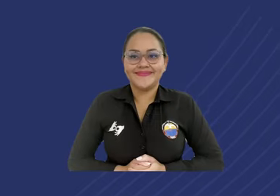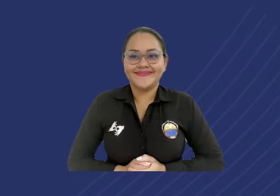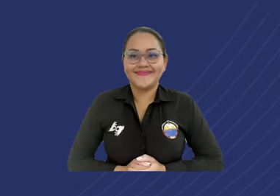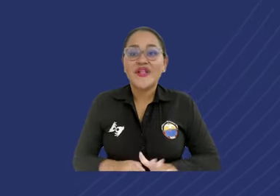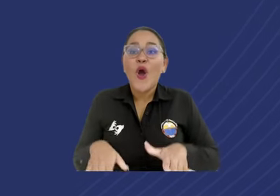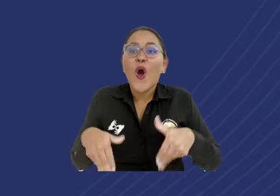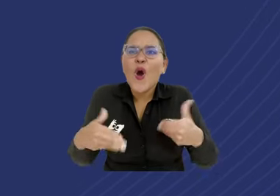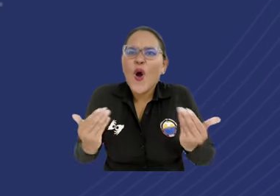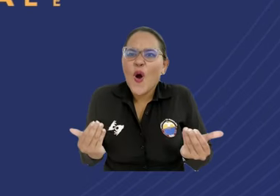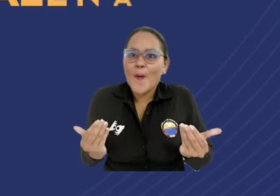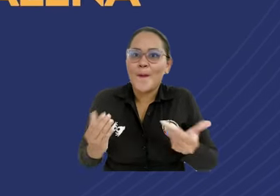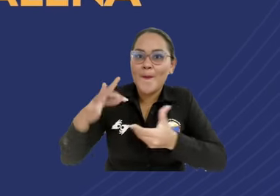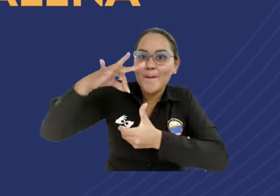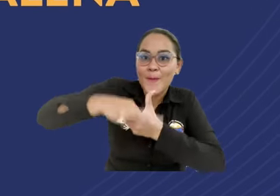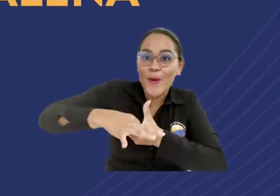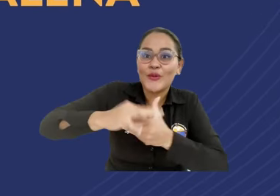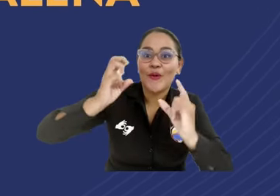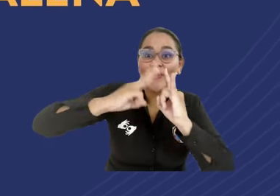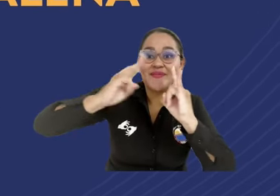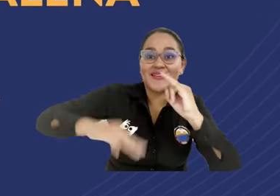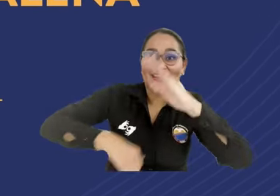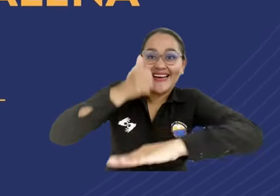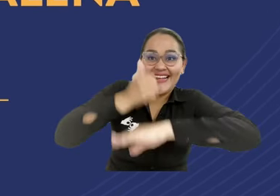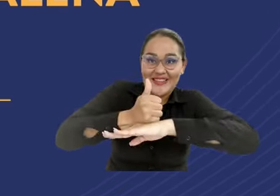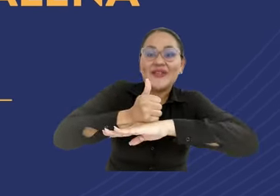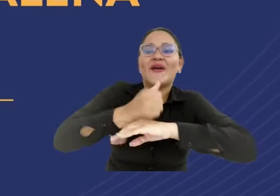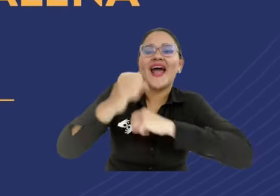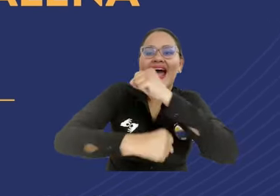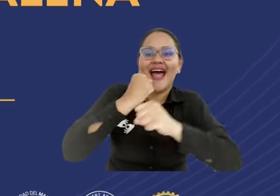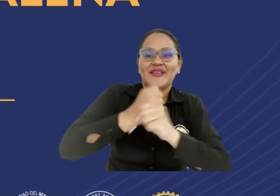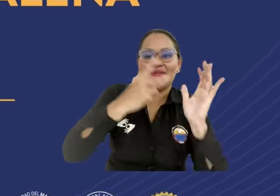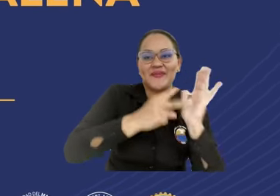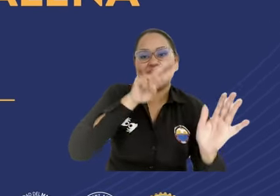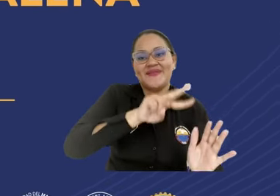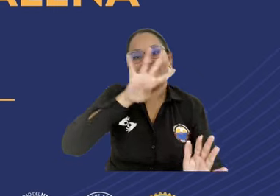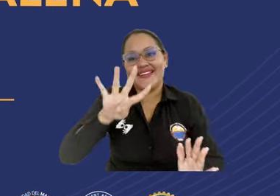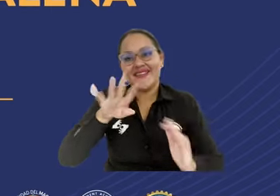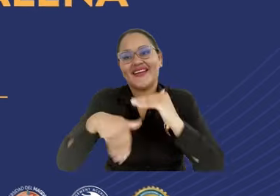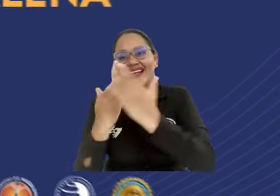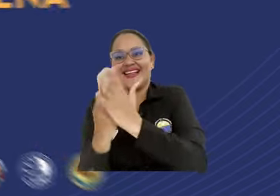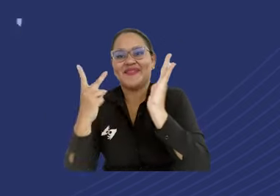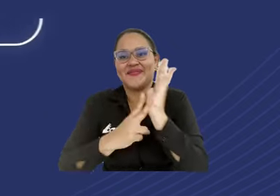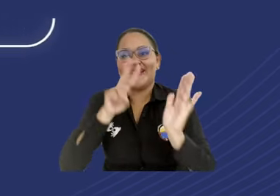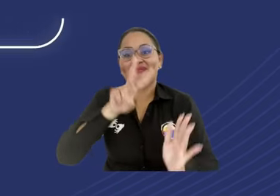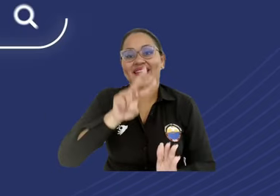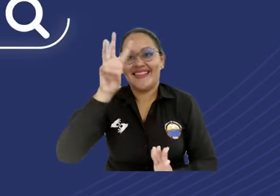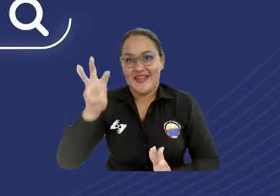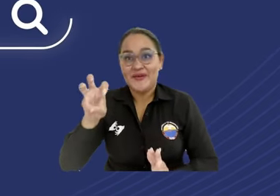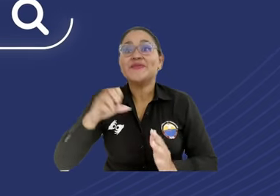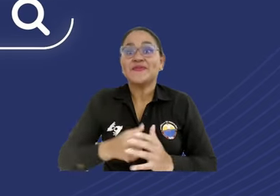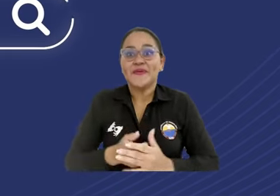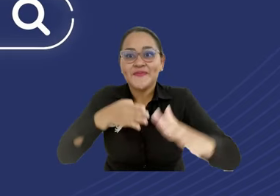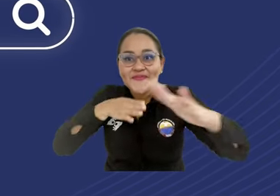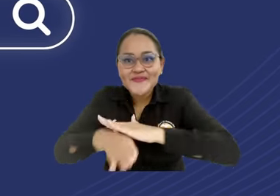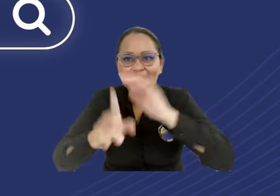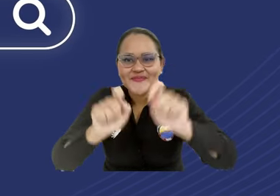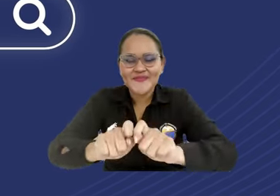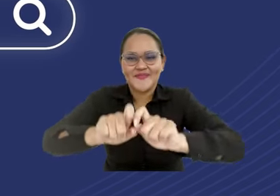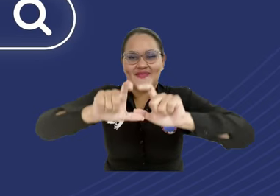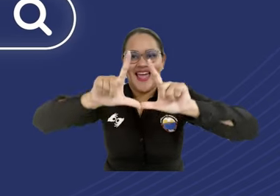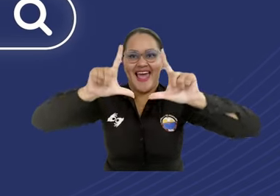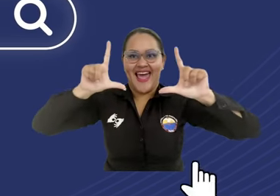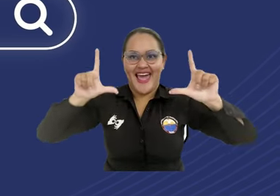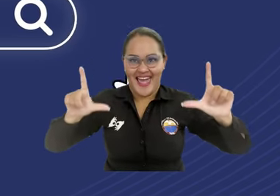Cómo votar en la consulta Unimagdalena Rector 2024-2028 Ingresa a la página oficial del proceso,